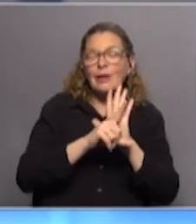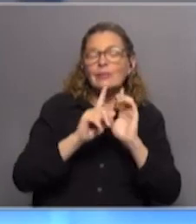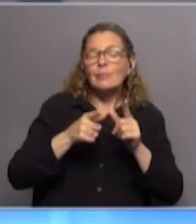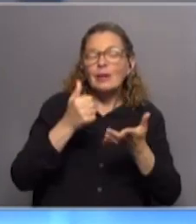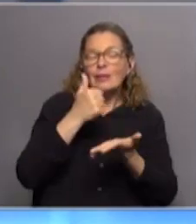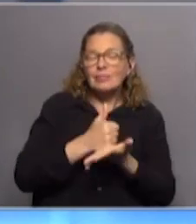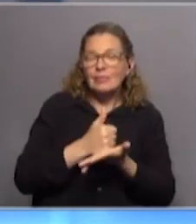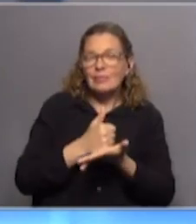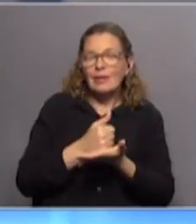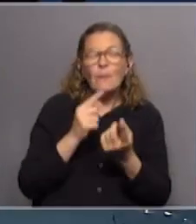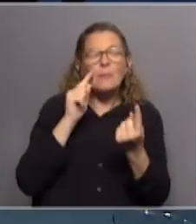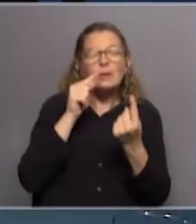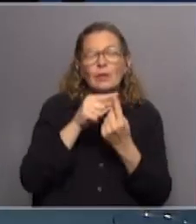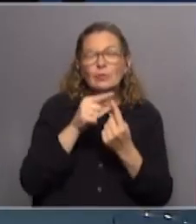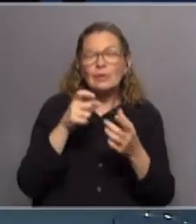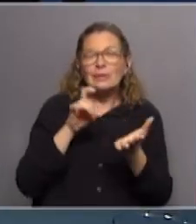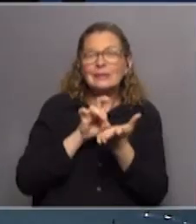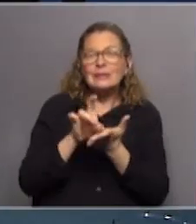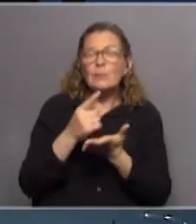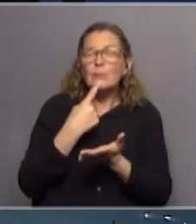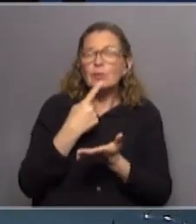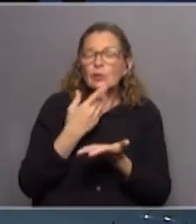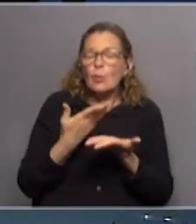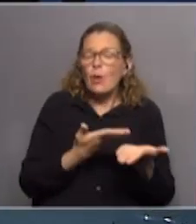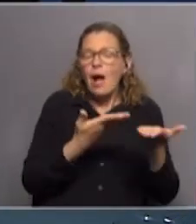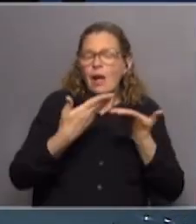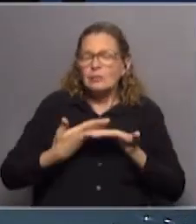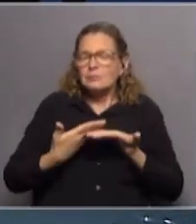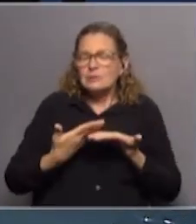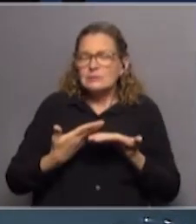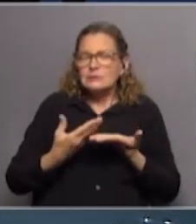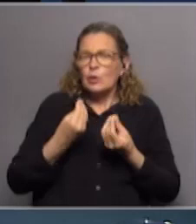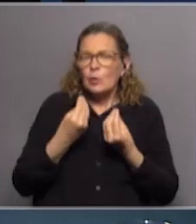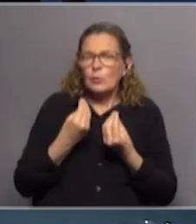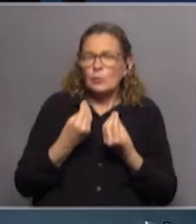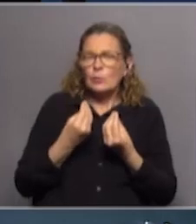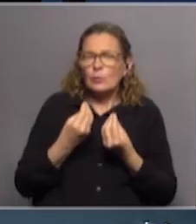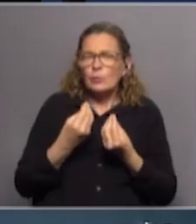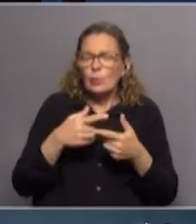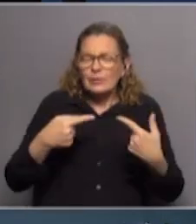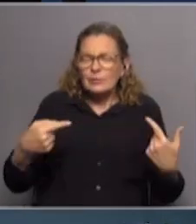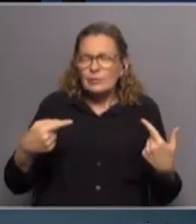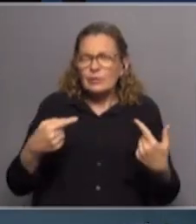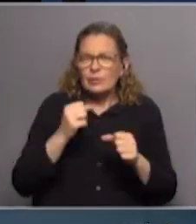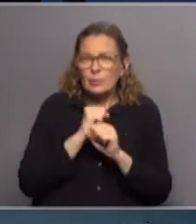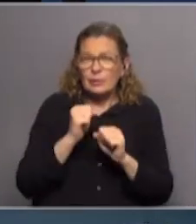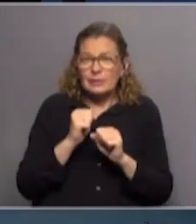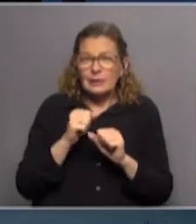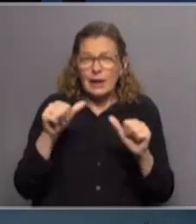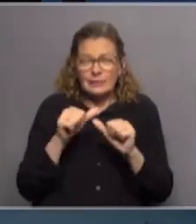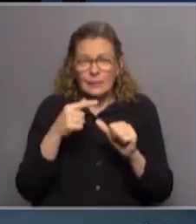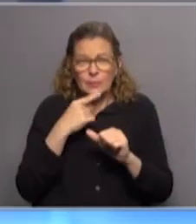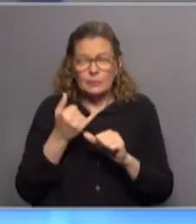la perspectiva desde el sistema político, cómo lo recibe el sistema político y cuáles son las acciones que se pueden llegar a tener.